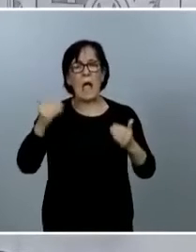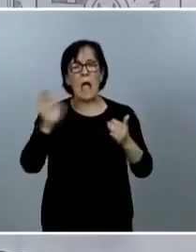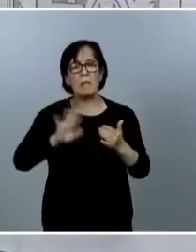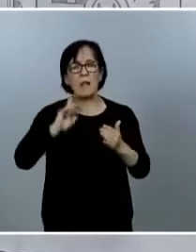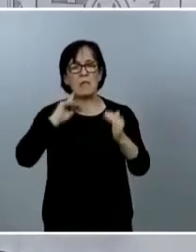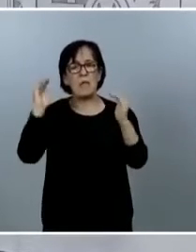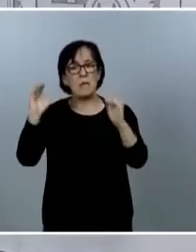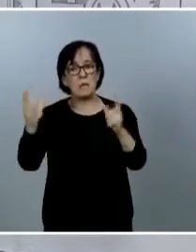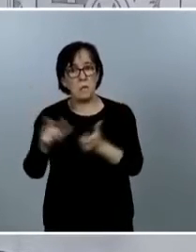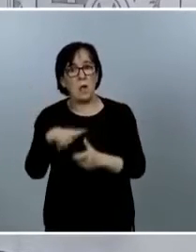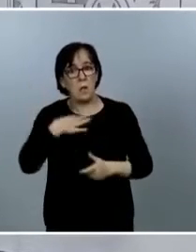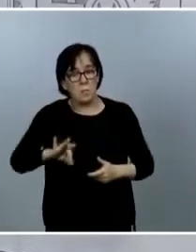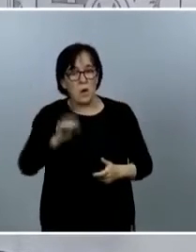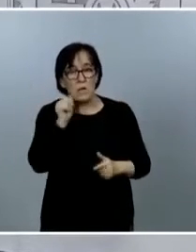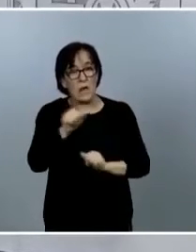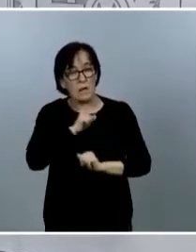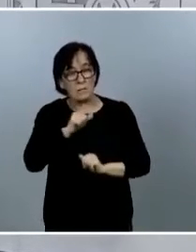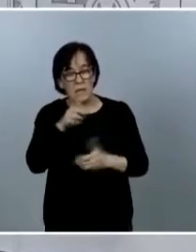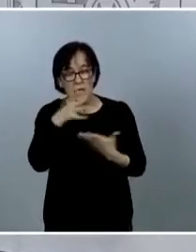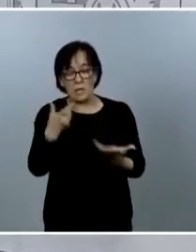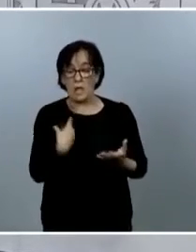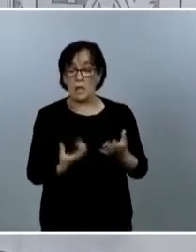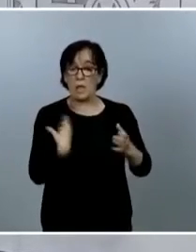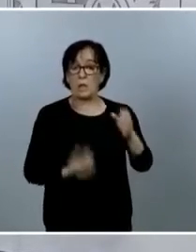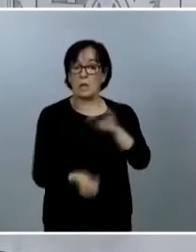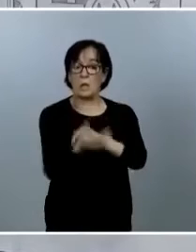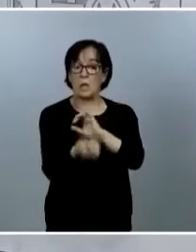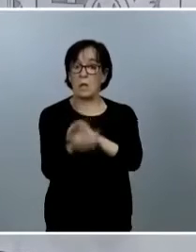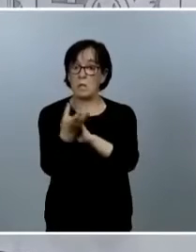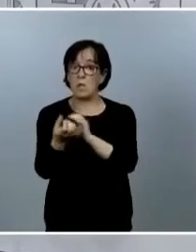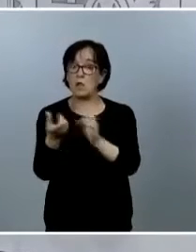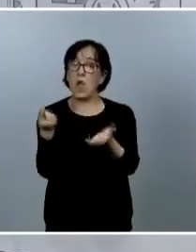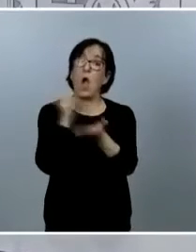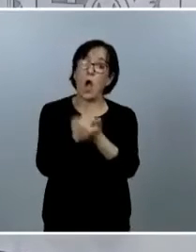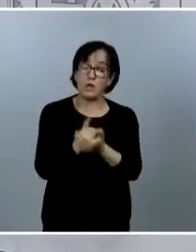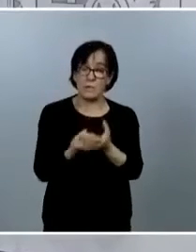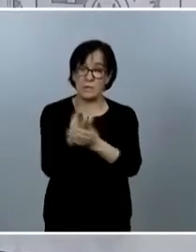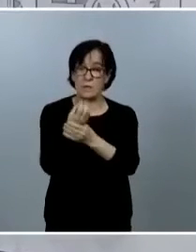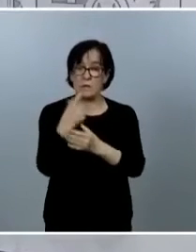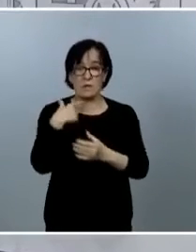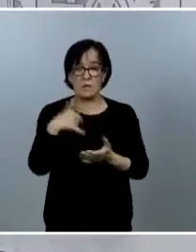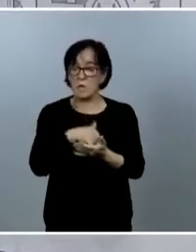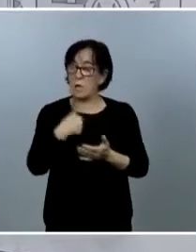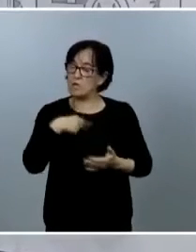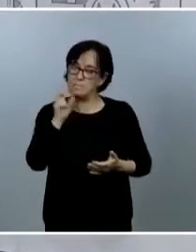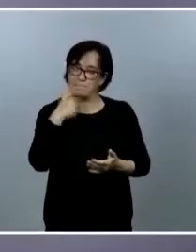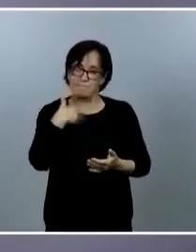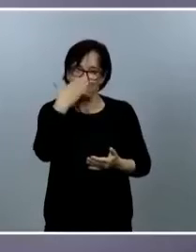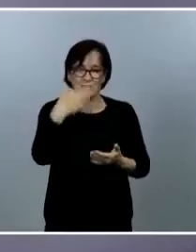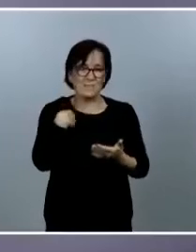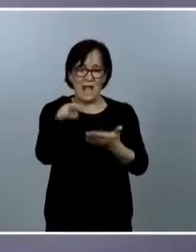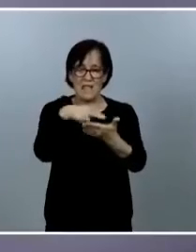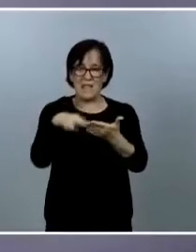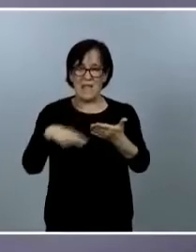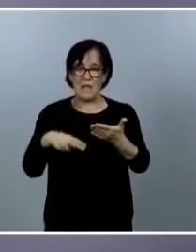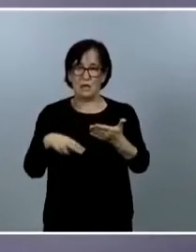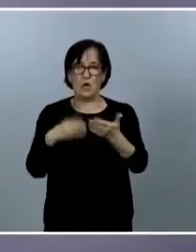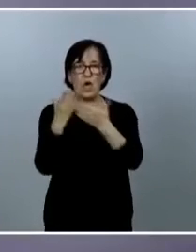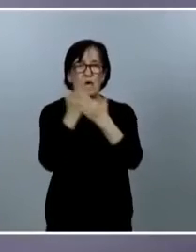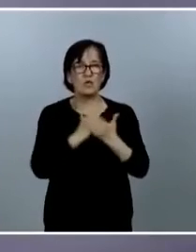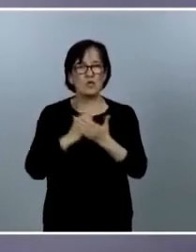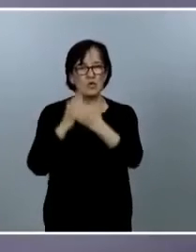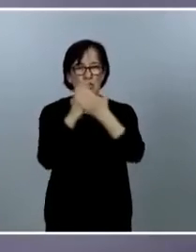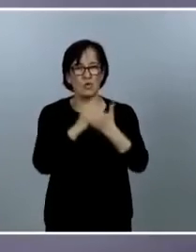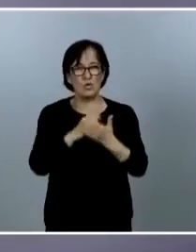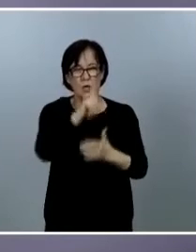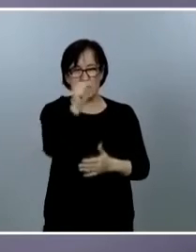cabe suponer que de haber rebrotes serían más débiles yo no he leído este estudio de Italia sí que es verdad